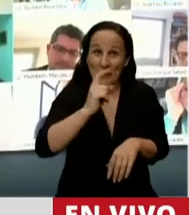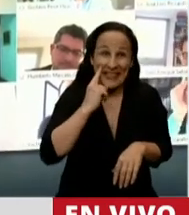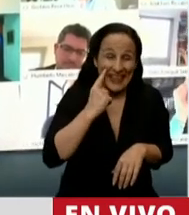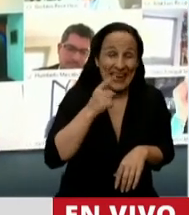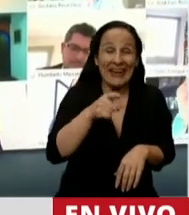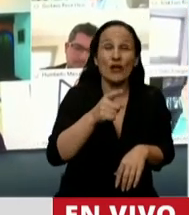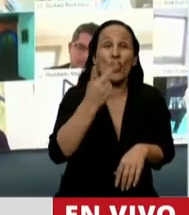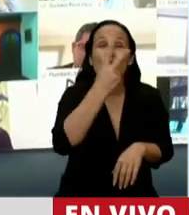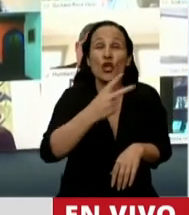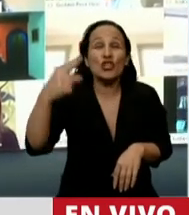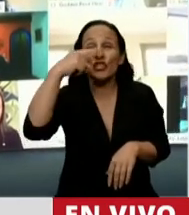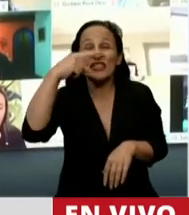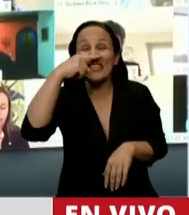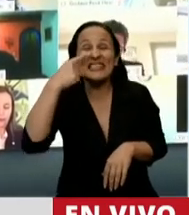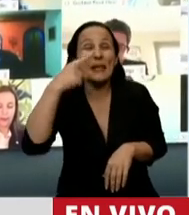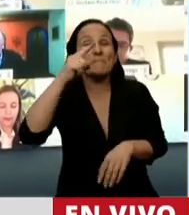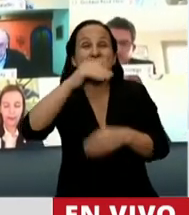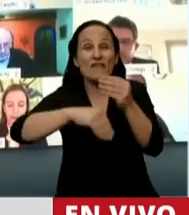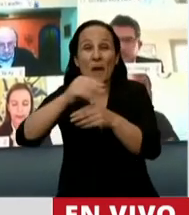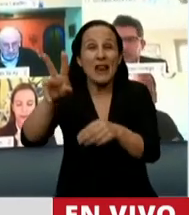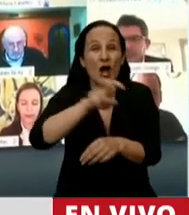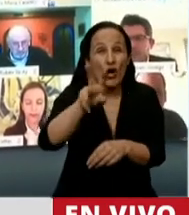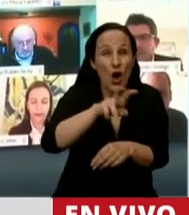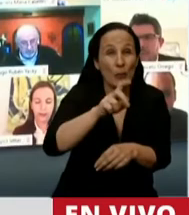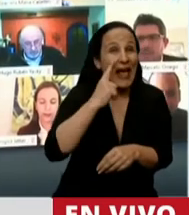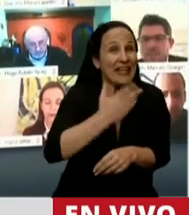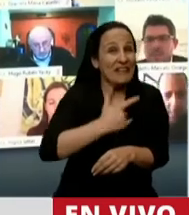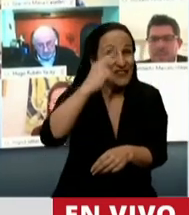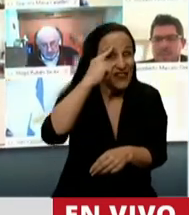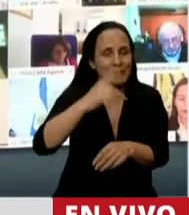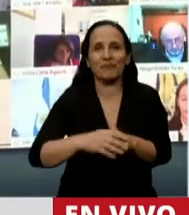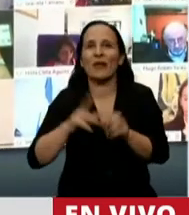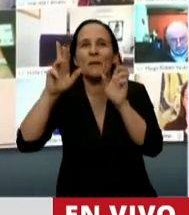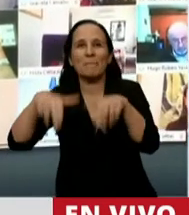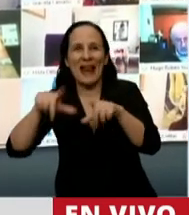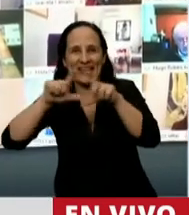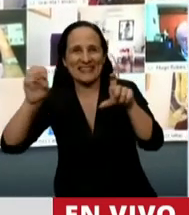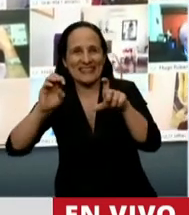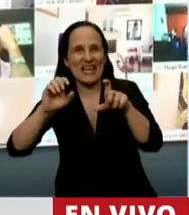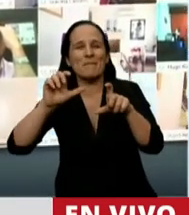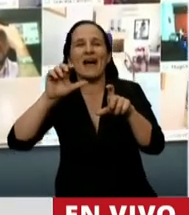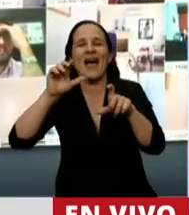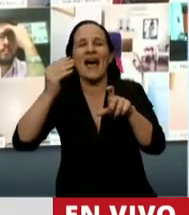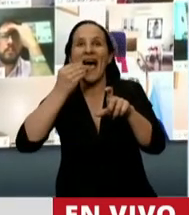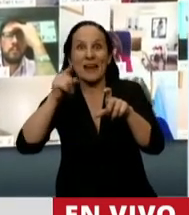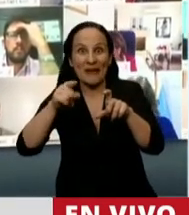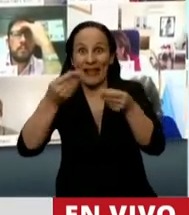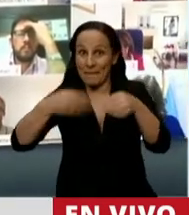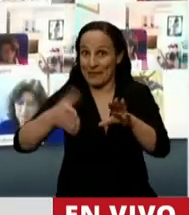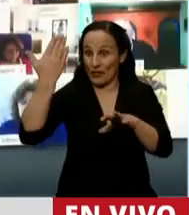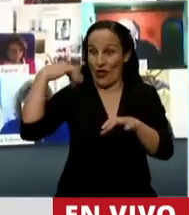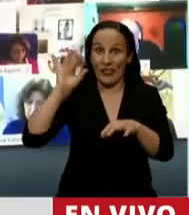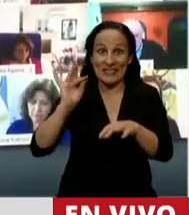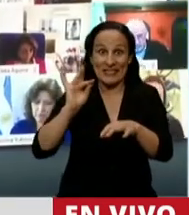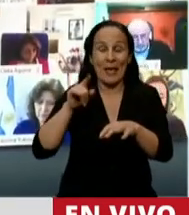277.000 familias. El plan alimentar que se inició en Entre Ríos en el mes de diciembre